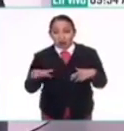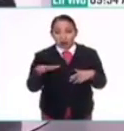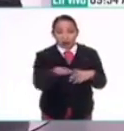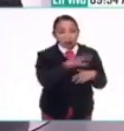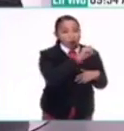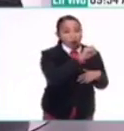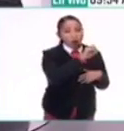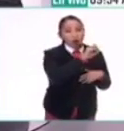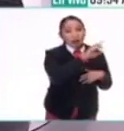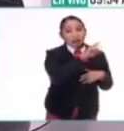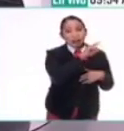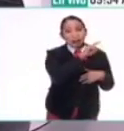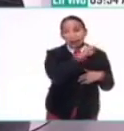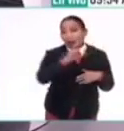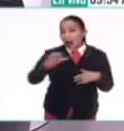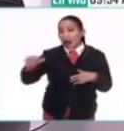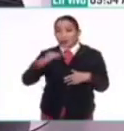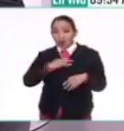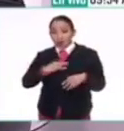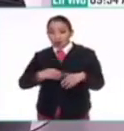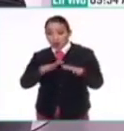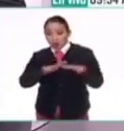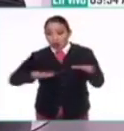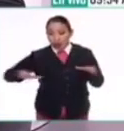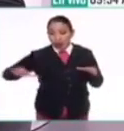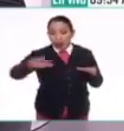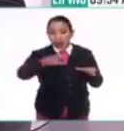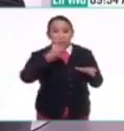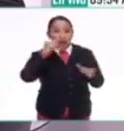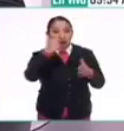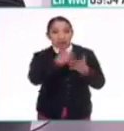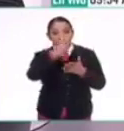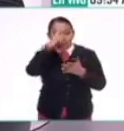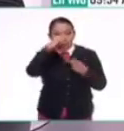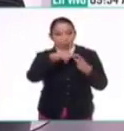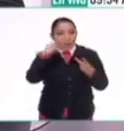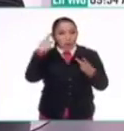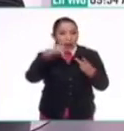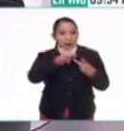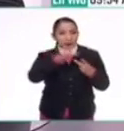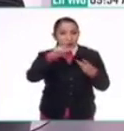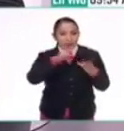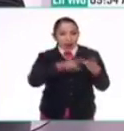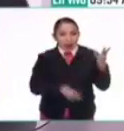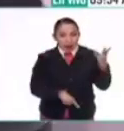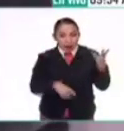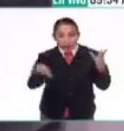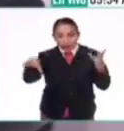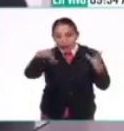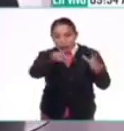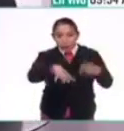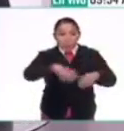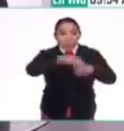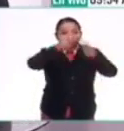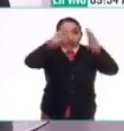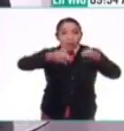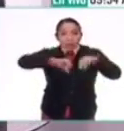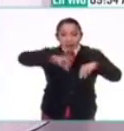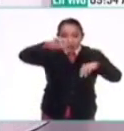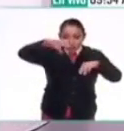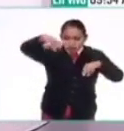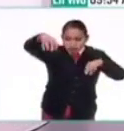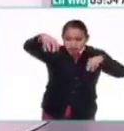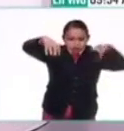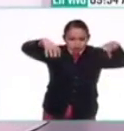Orizaba hasta Toluca, en esta franja que tenemos con Ciudad de México, Puebla, Tlaxcala y estas altas montañas todavía